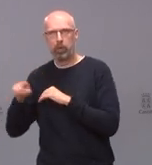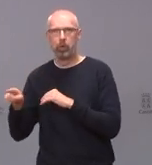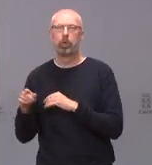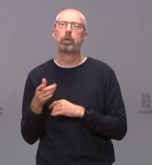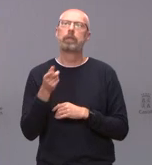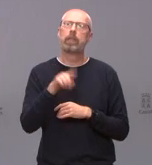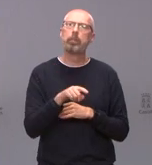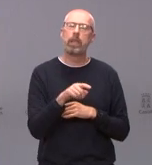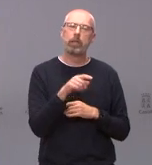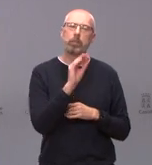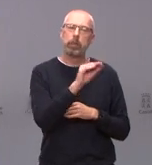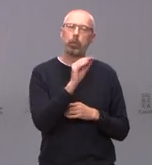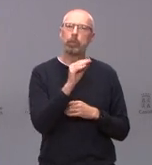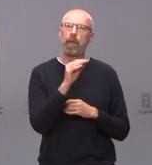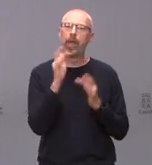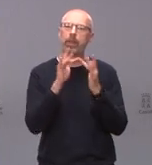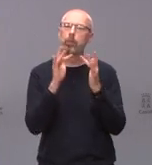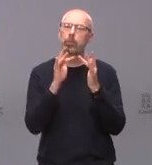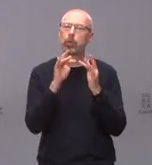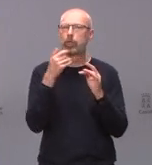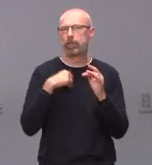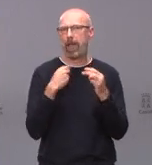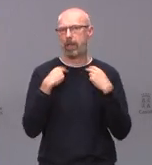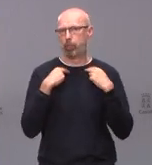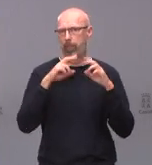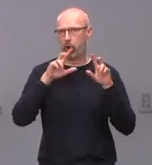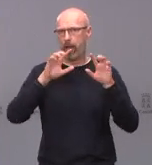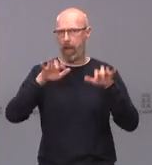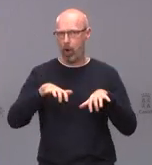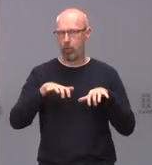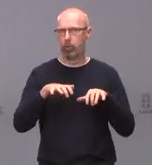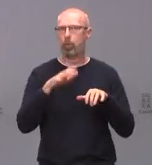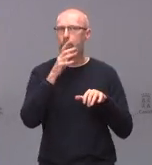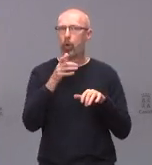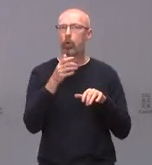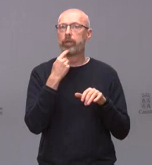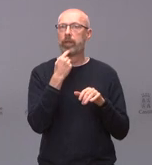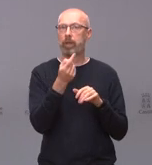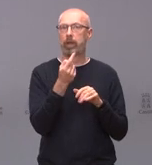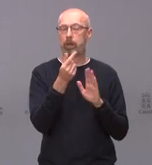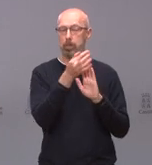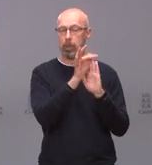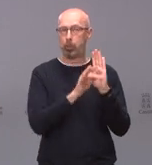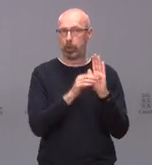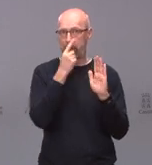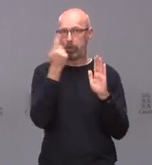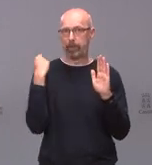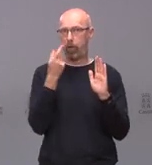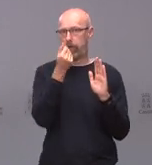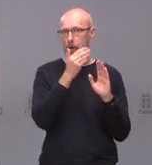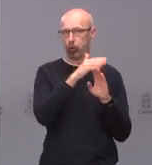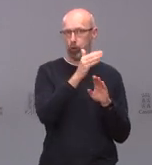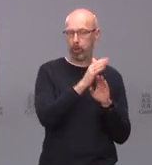cercana con la diputación de León teniendo en cuenta que bueno según las últimas informaciones del superávit del presupuesto del año pasado por